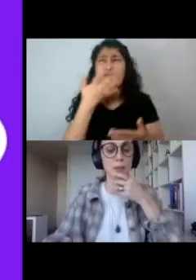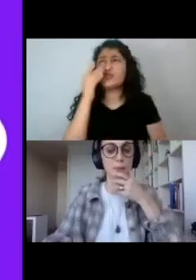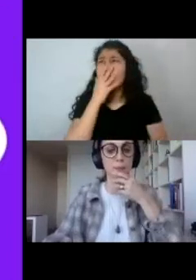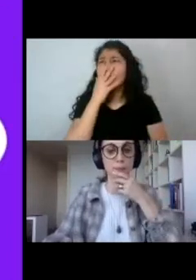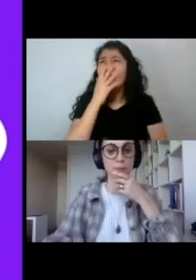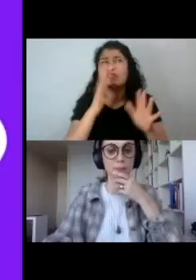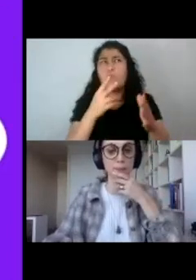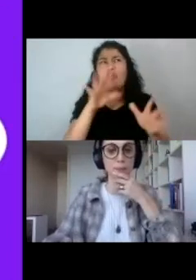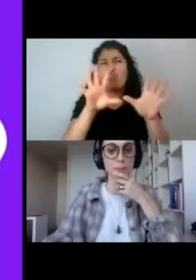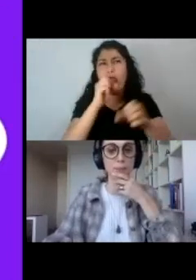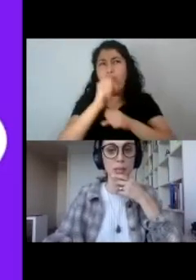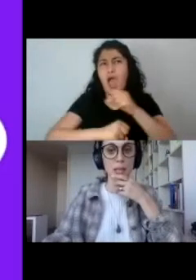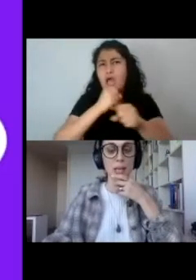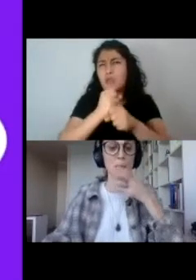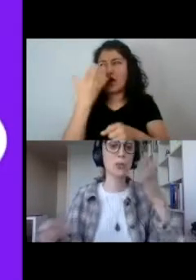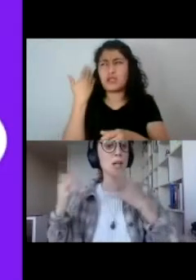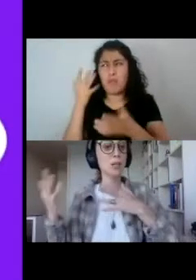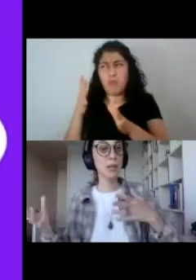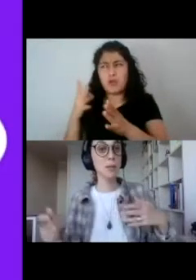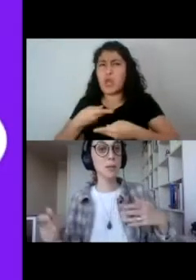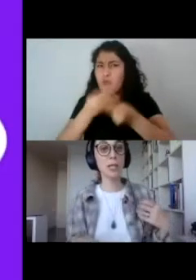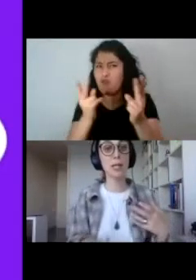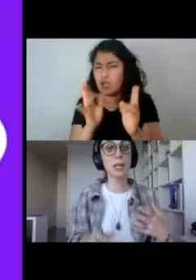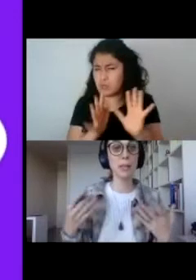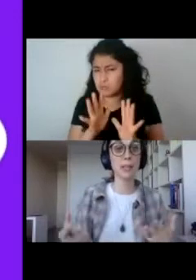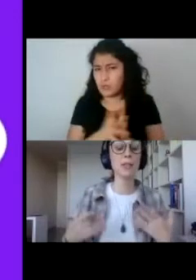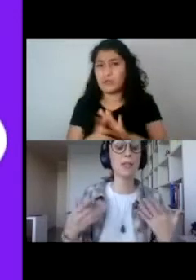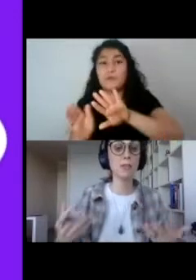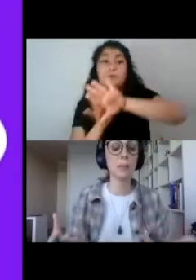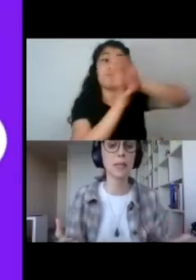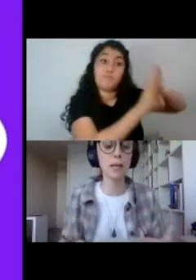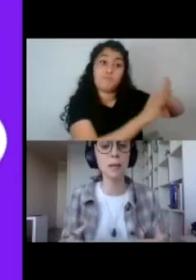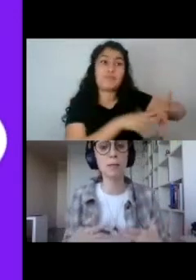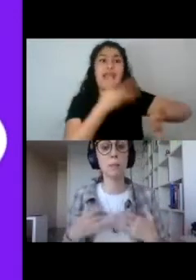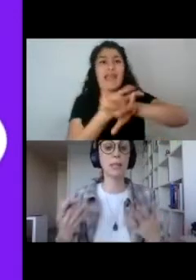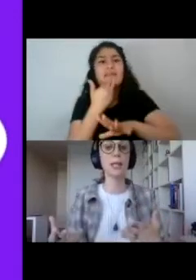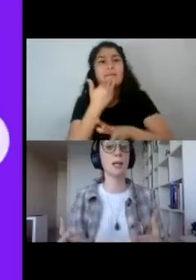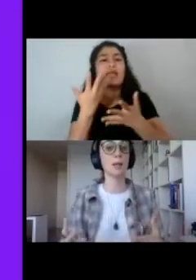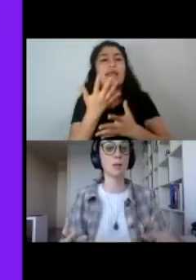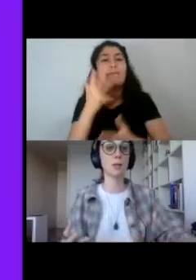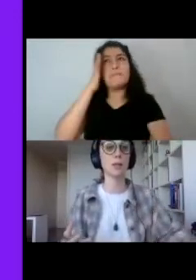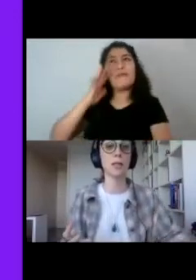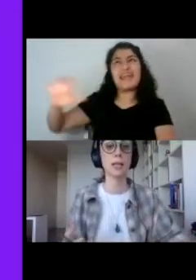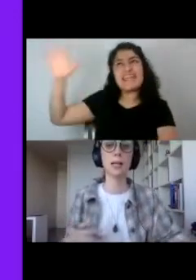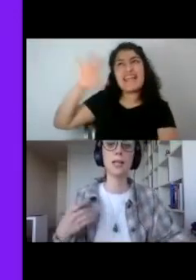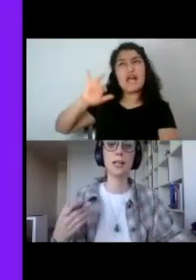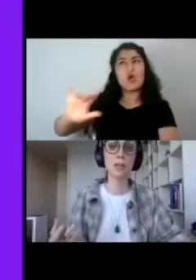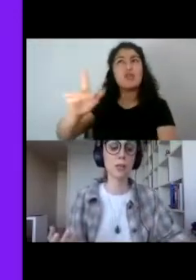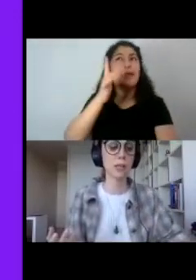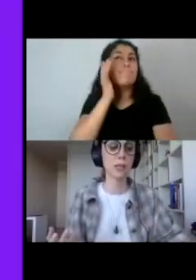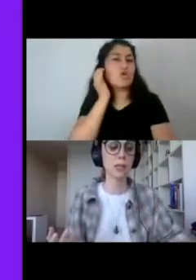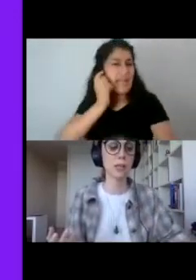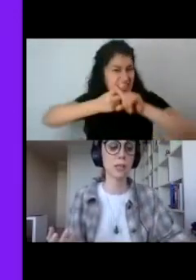10 años. Y por otro lado tenemos el imaginario de la familia marginal. Y acá les